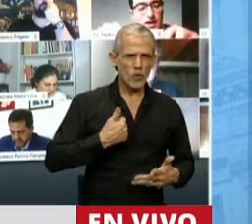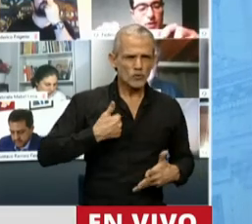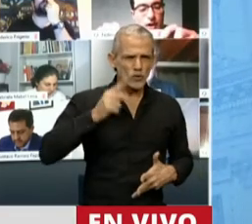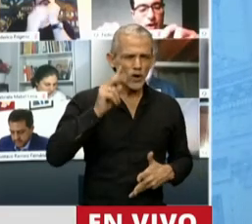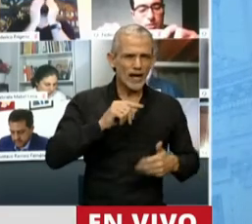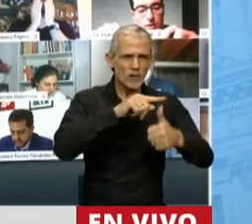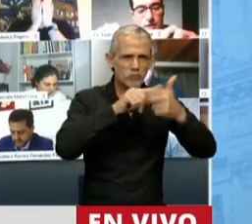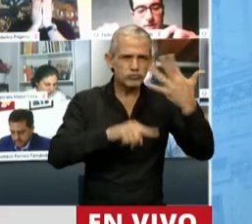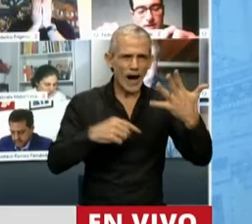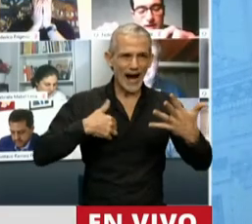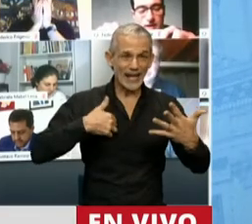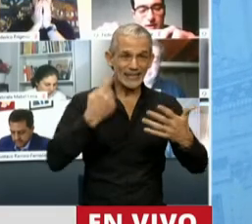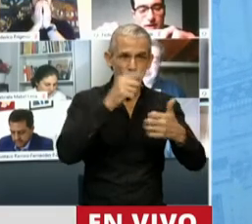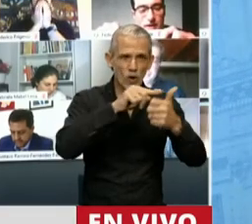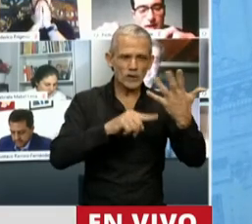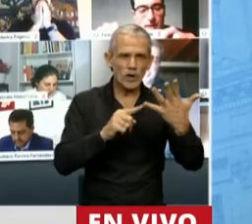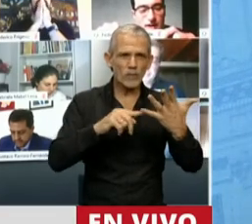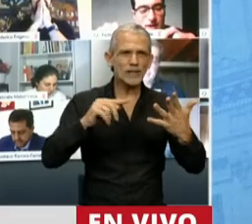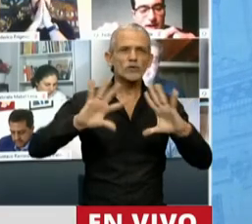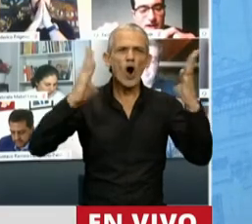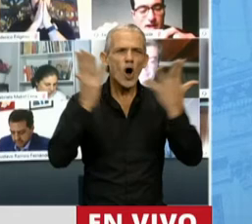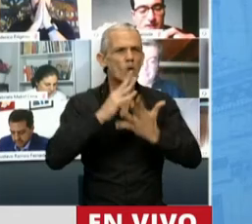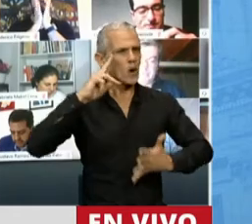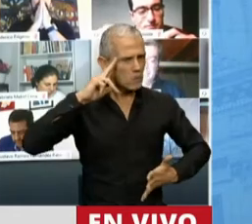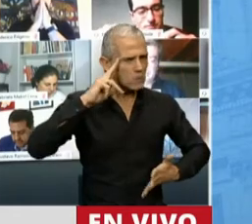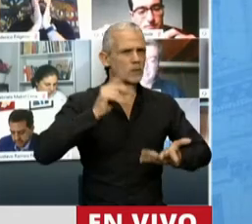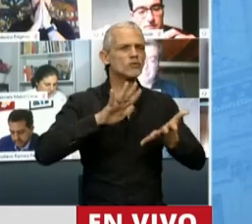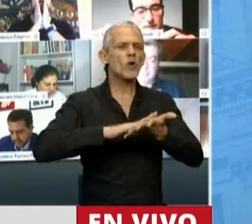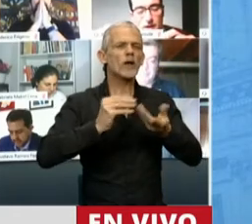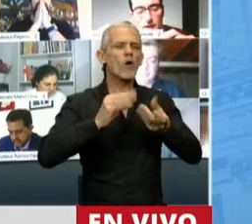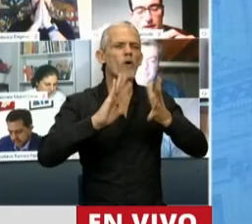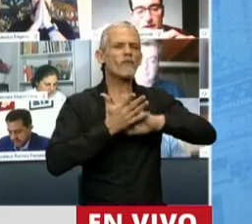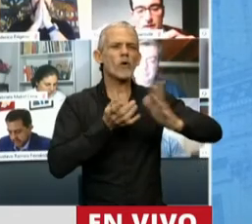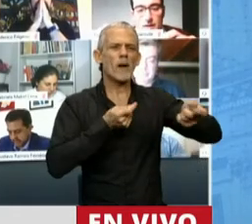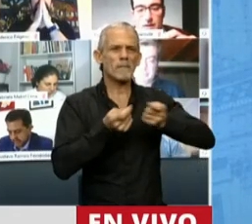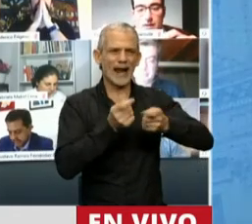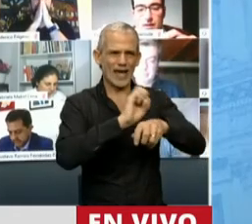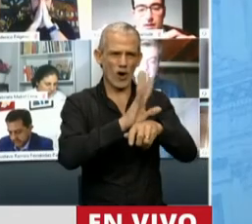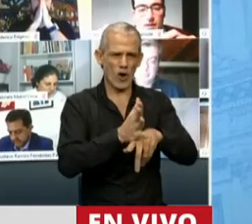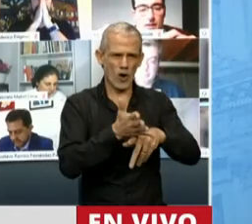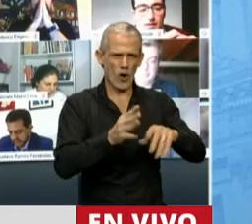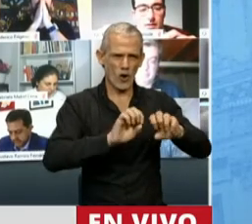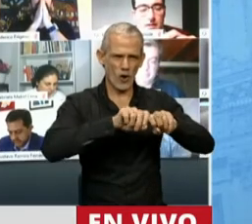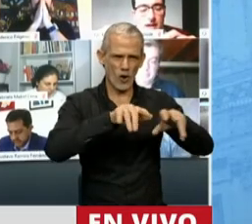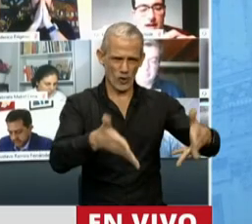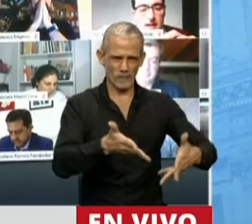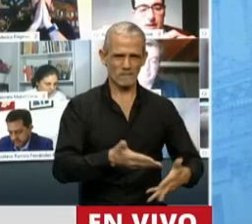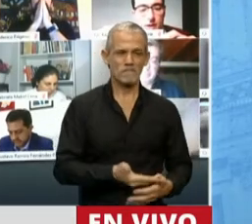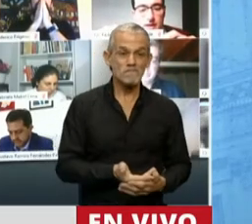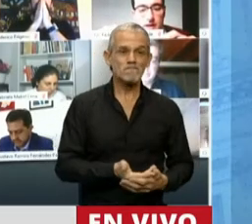uno de los cinco países más respetados del mundo por cómo manejó la pandemia. Y entonces,